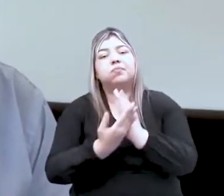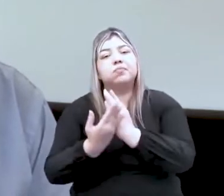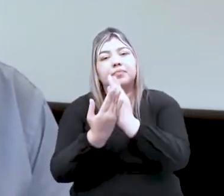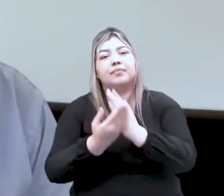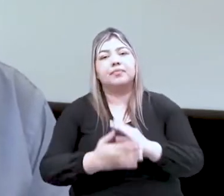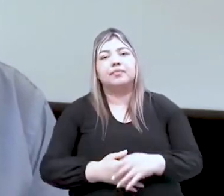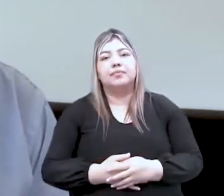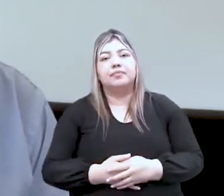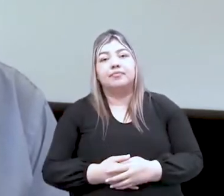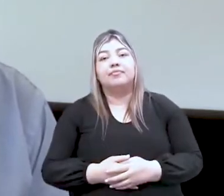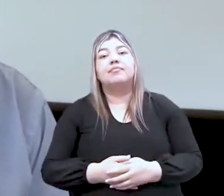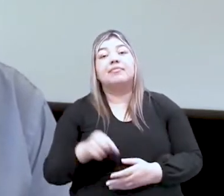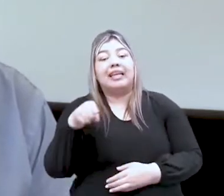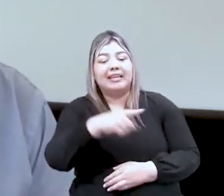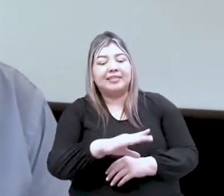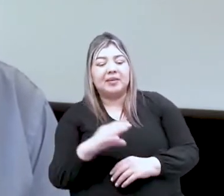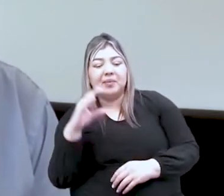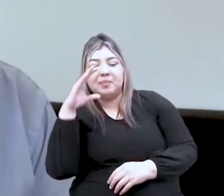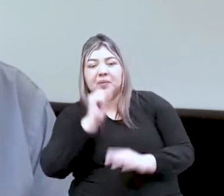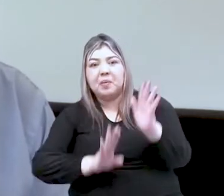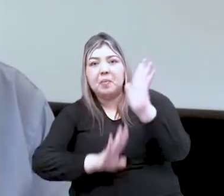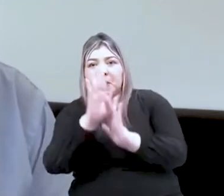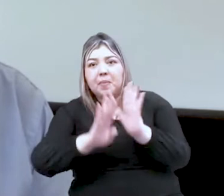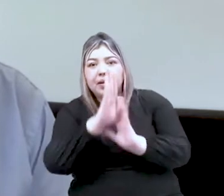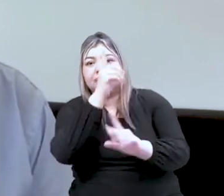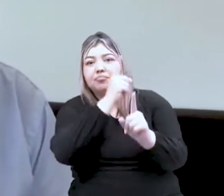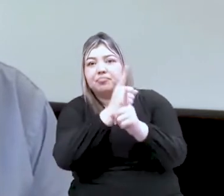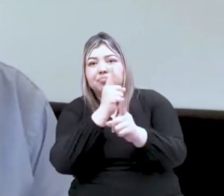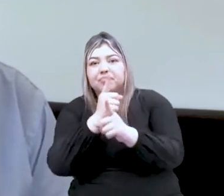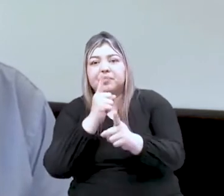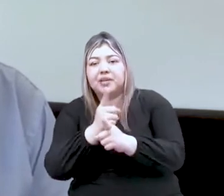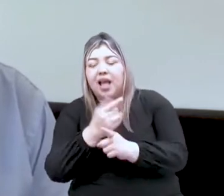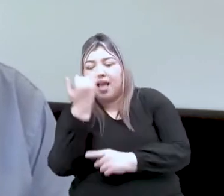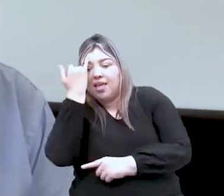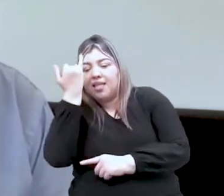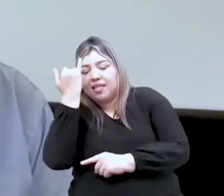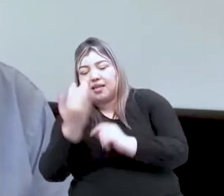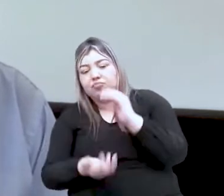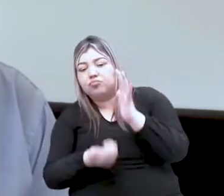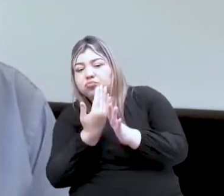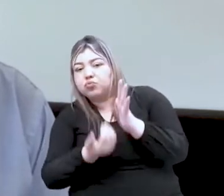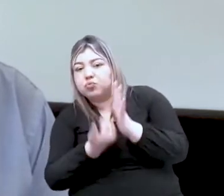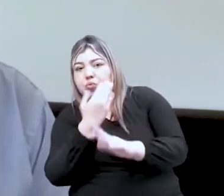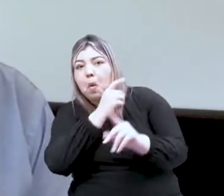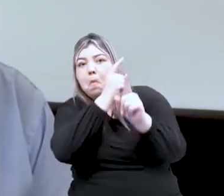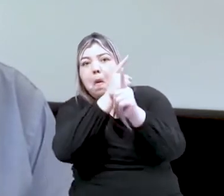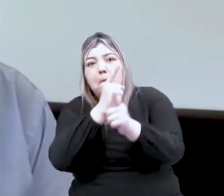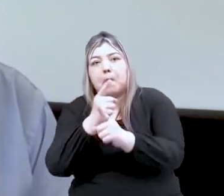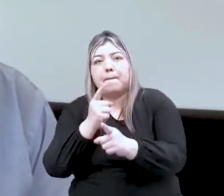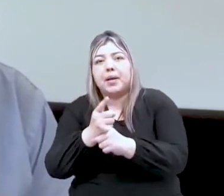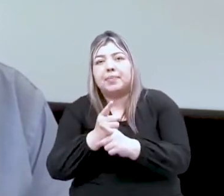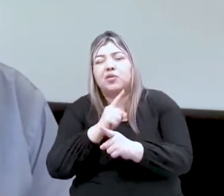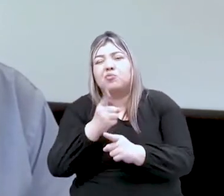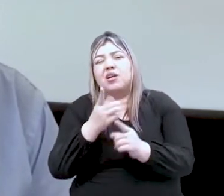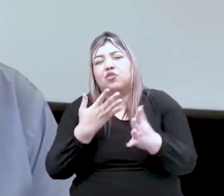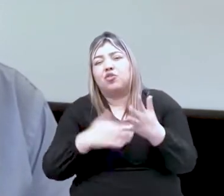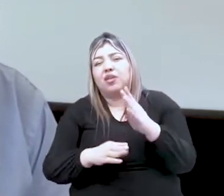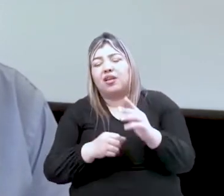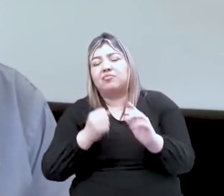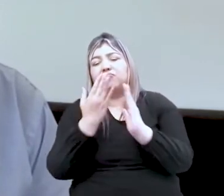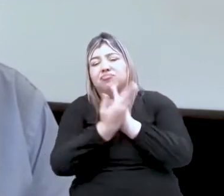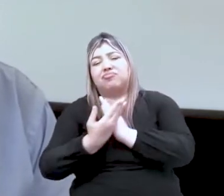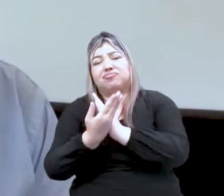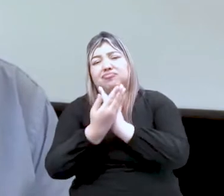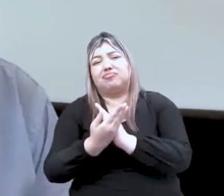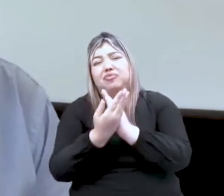reconocido éxito que han tenido algunas de las iniciativas para tratar de mitigar algunos de los efectos negativos durante la